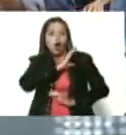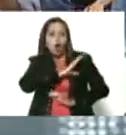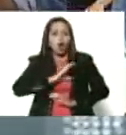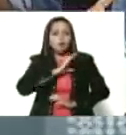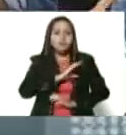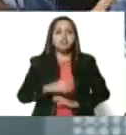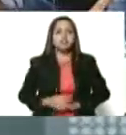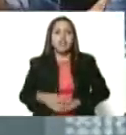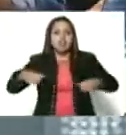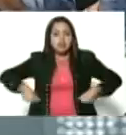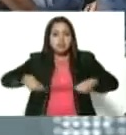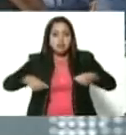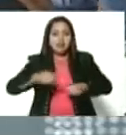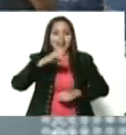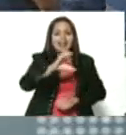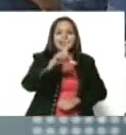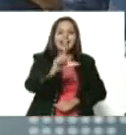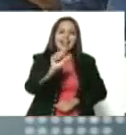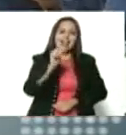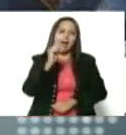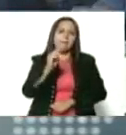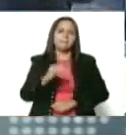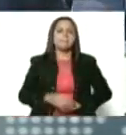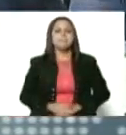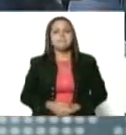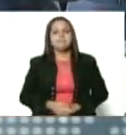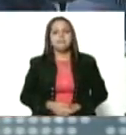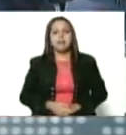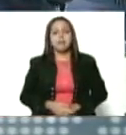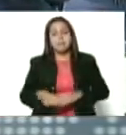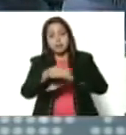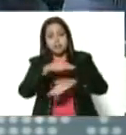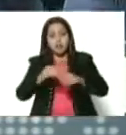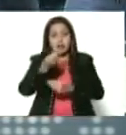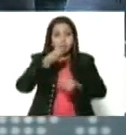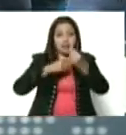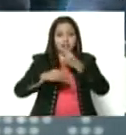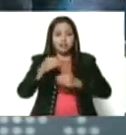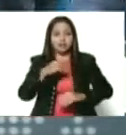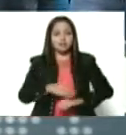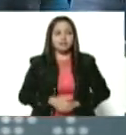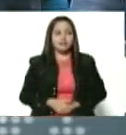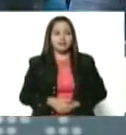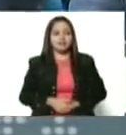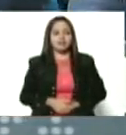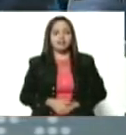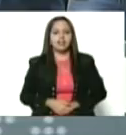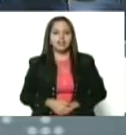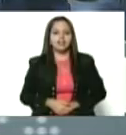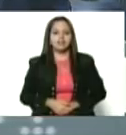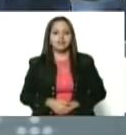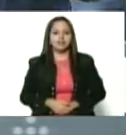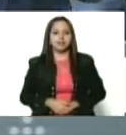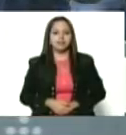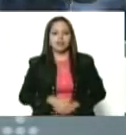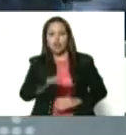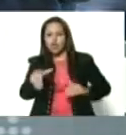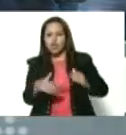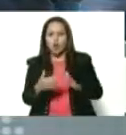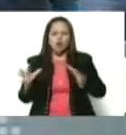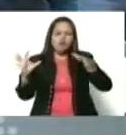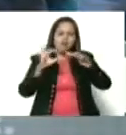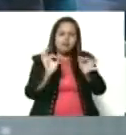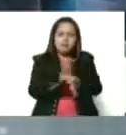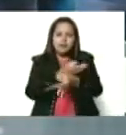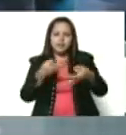abastecimiento y producción, el Ministerio de Alimentación a través del Instituto Nacional de Nutrición, es toda una unidad perfecta